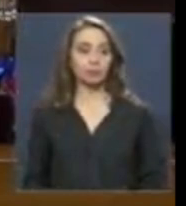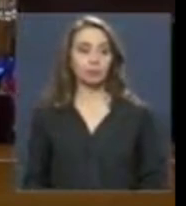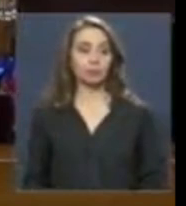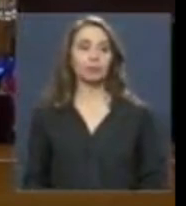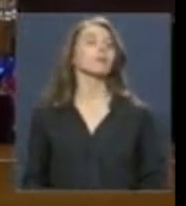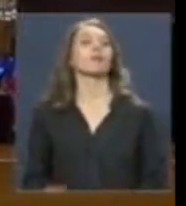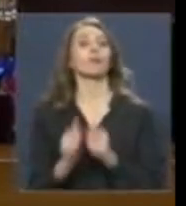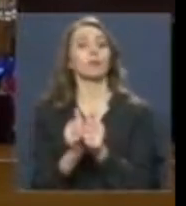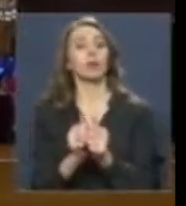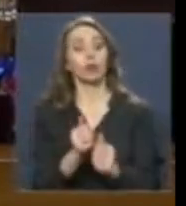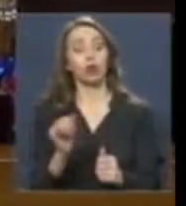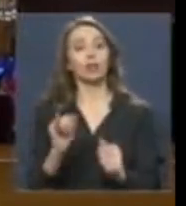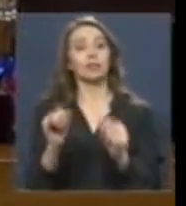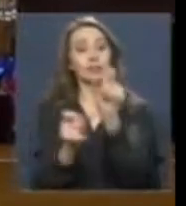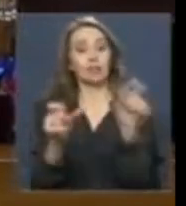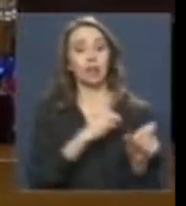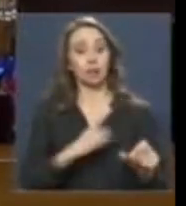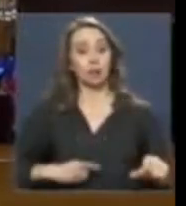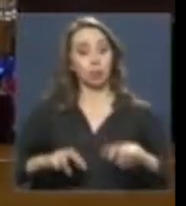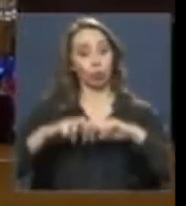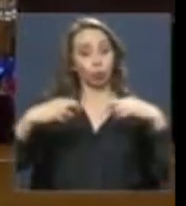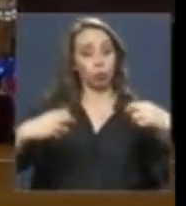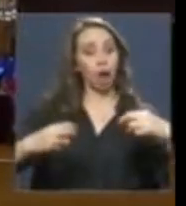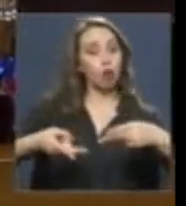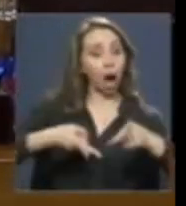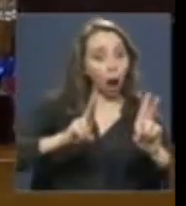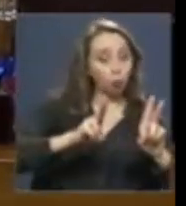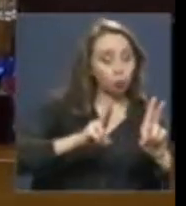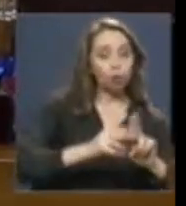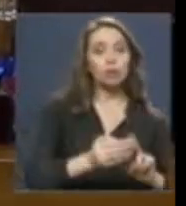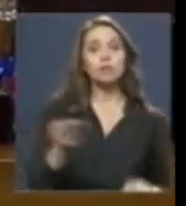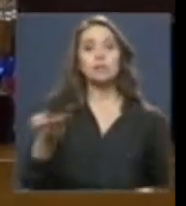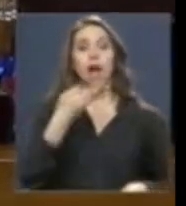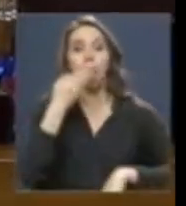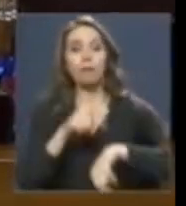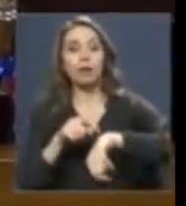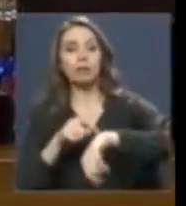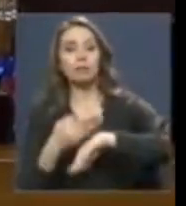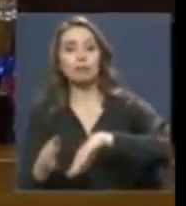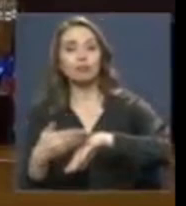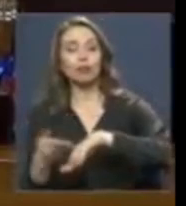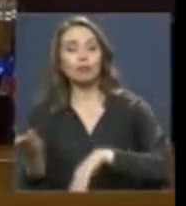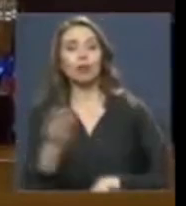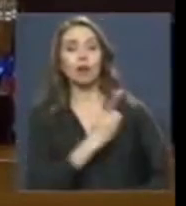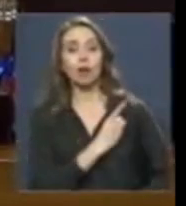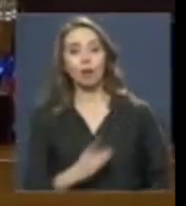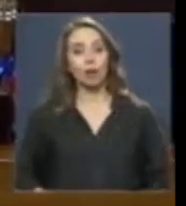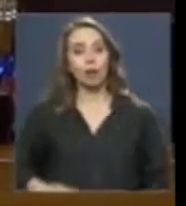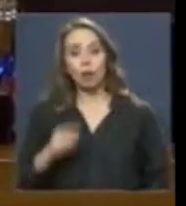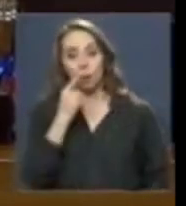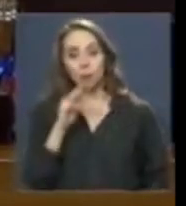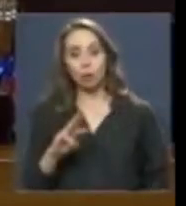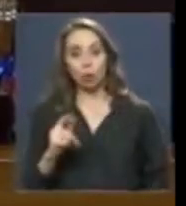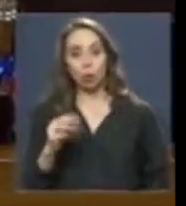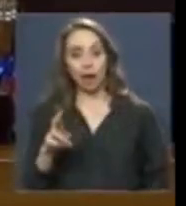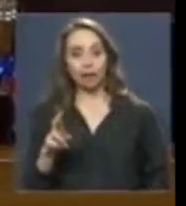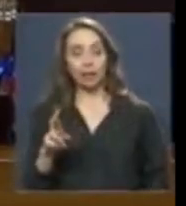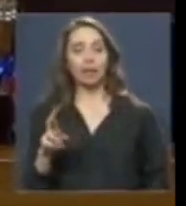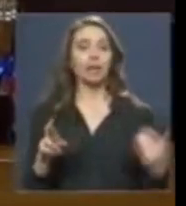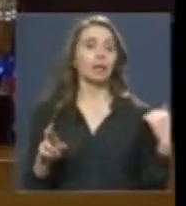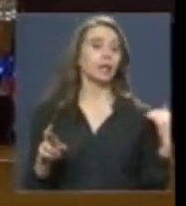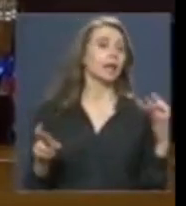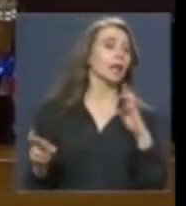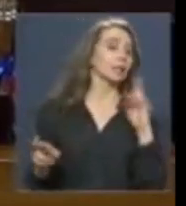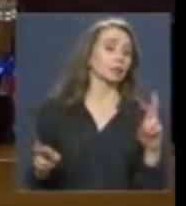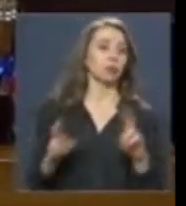Estimados colegas, con la venia de la sala, le damos la palabra por el tiempo restante al Diputado Walker, para que conteste